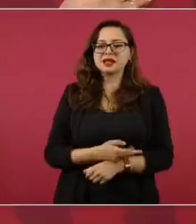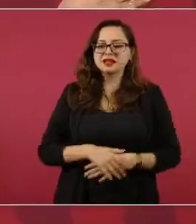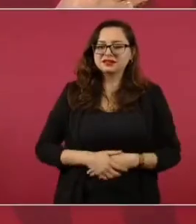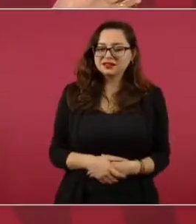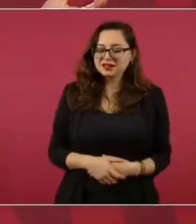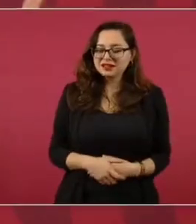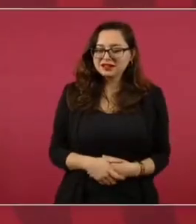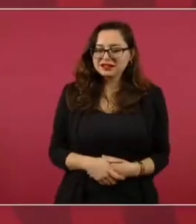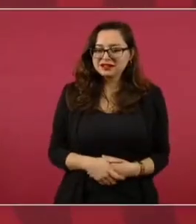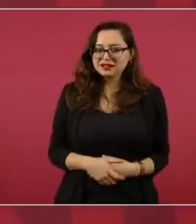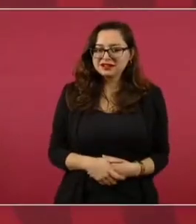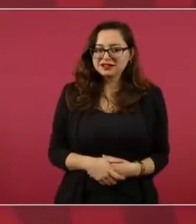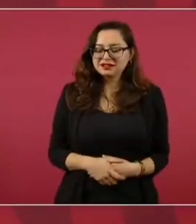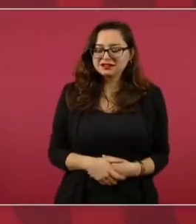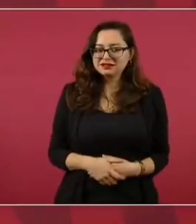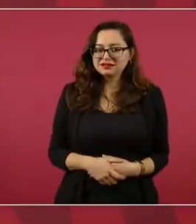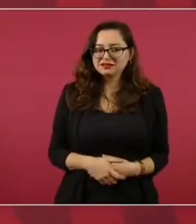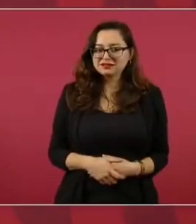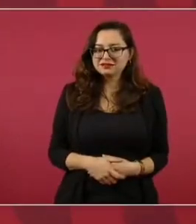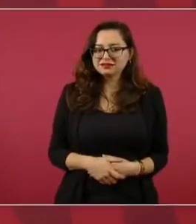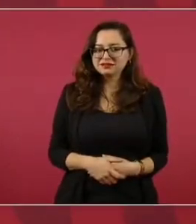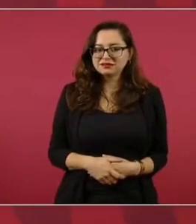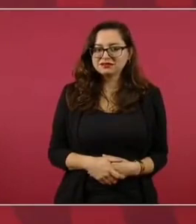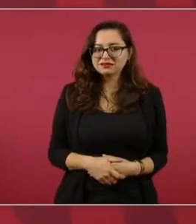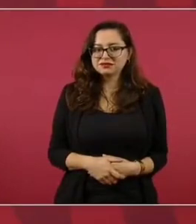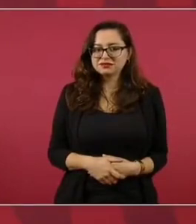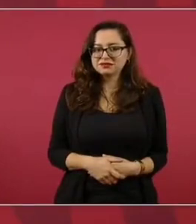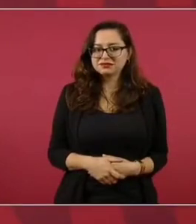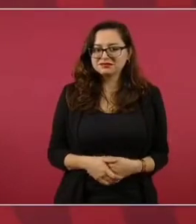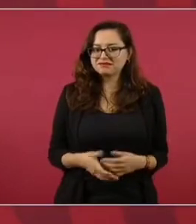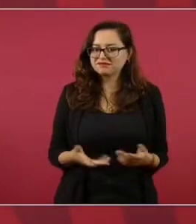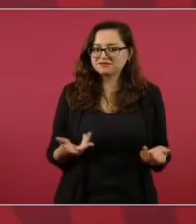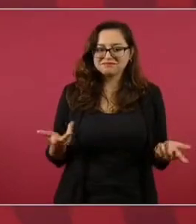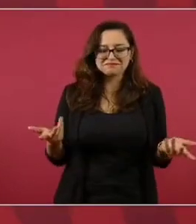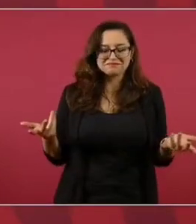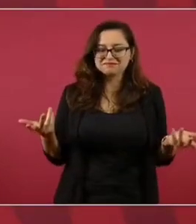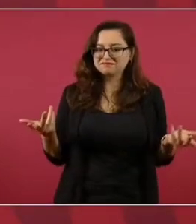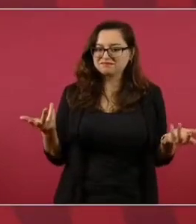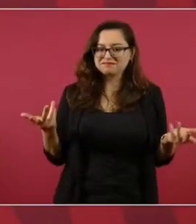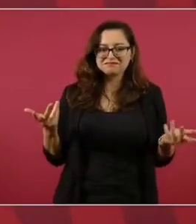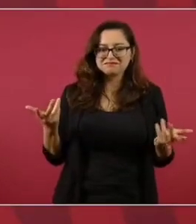¿dónde está